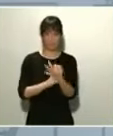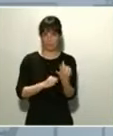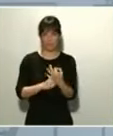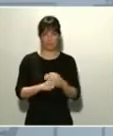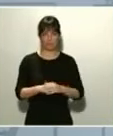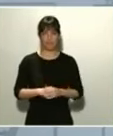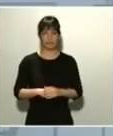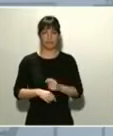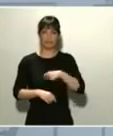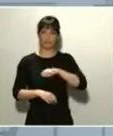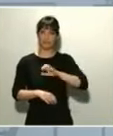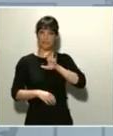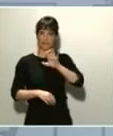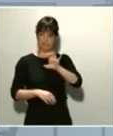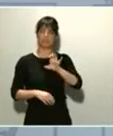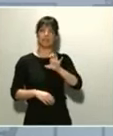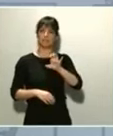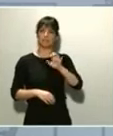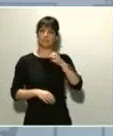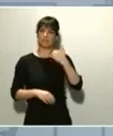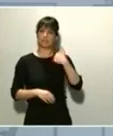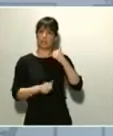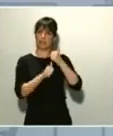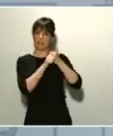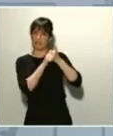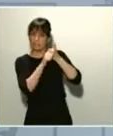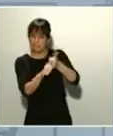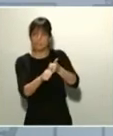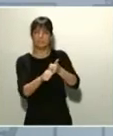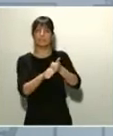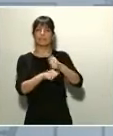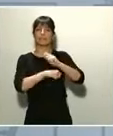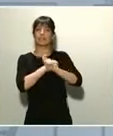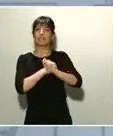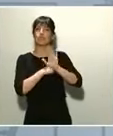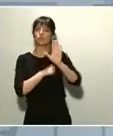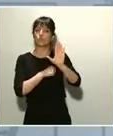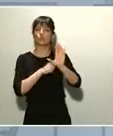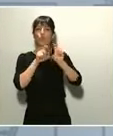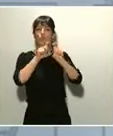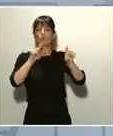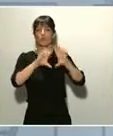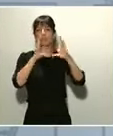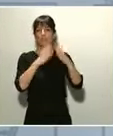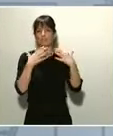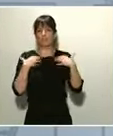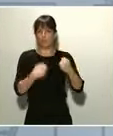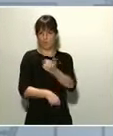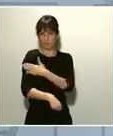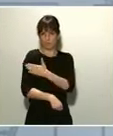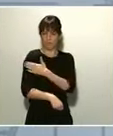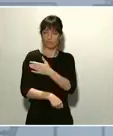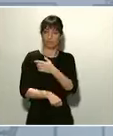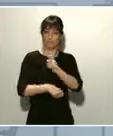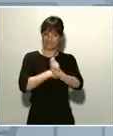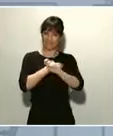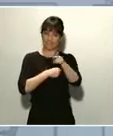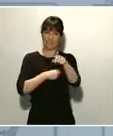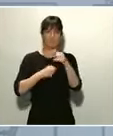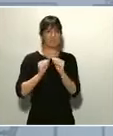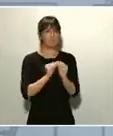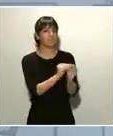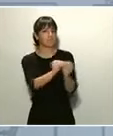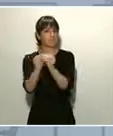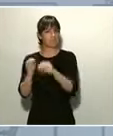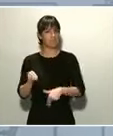he dicho antes, siguiendo la estrategia que avala la Organización Mundial de la Salud y sobre la que existe un consenso general por parte